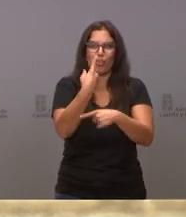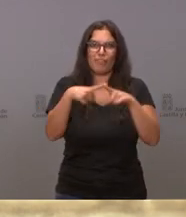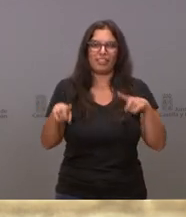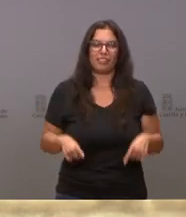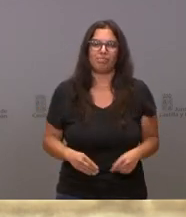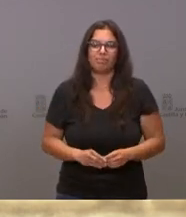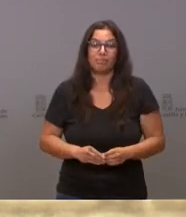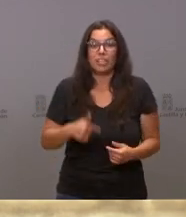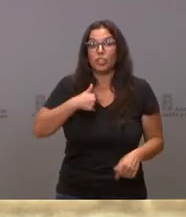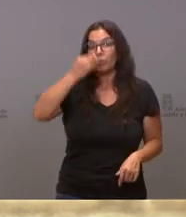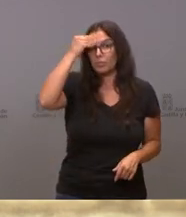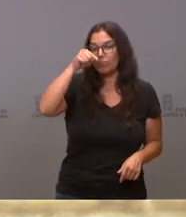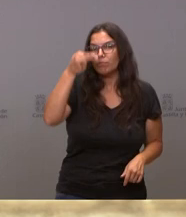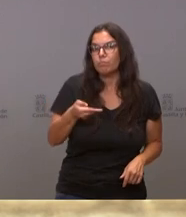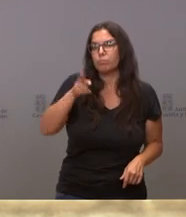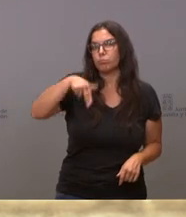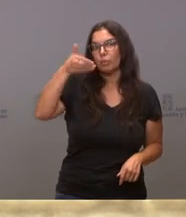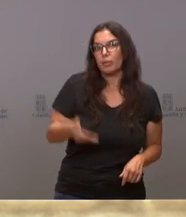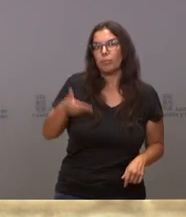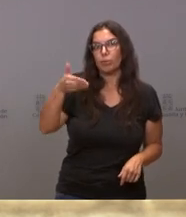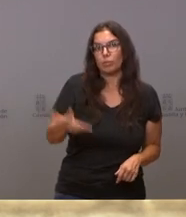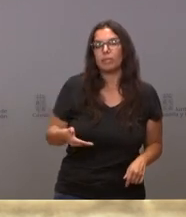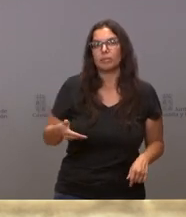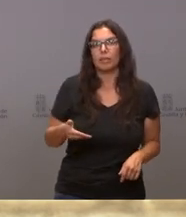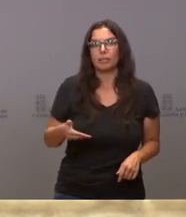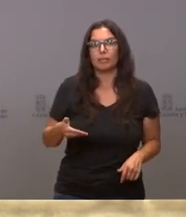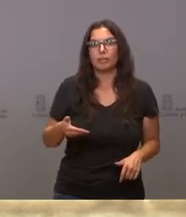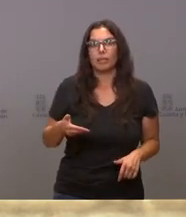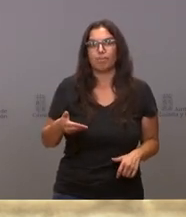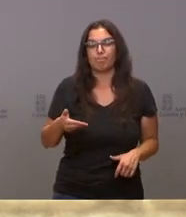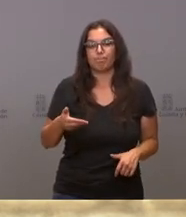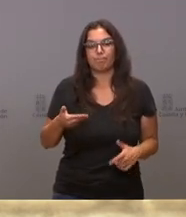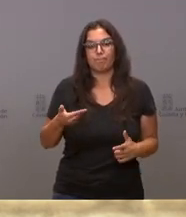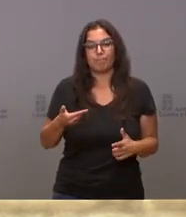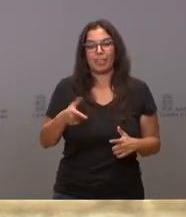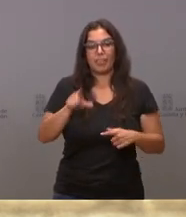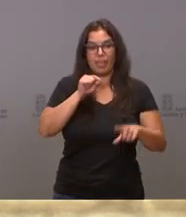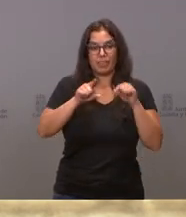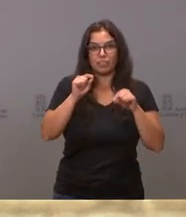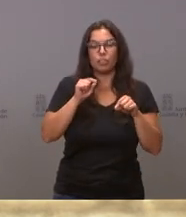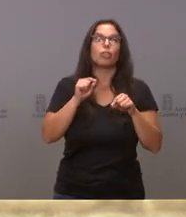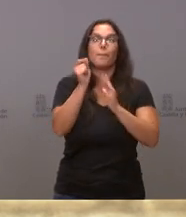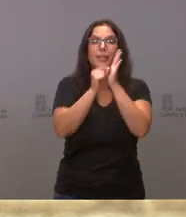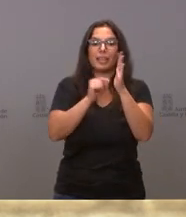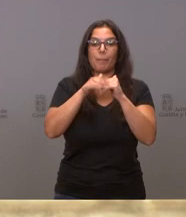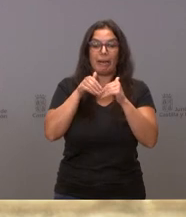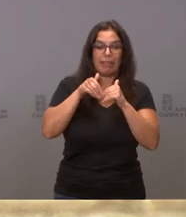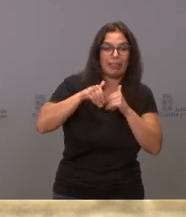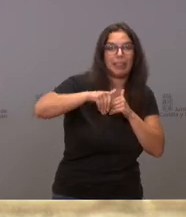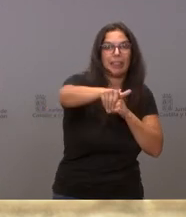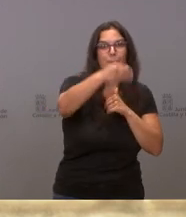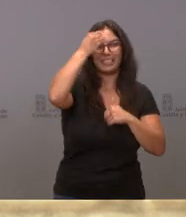Y creo que es importante adoptar medidas de corto, de medio y de largo alcance.